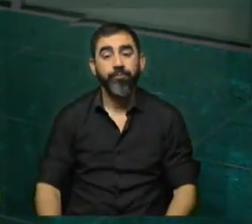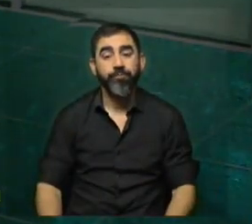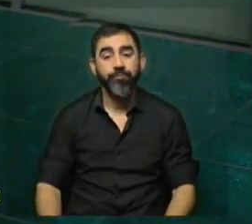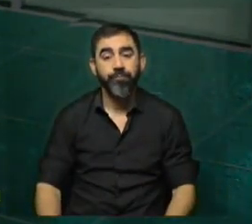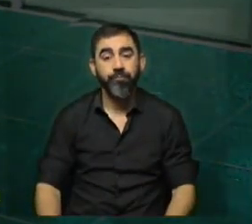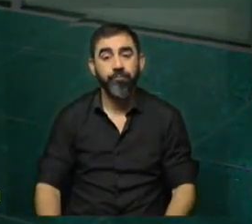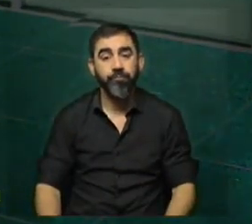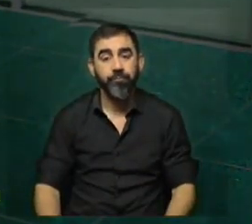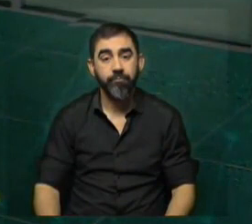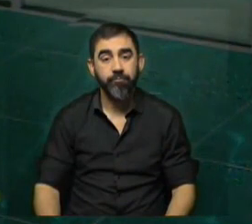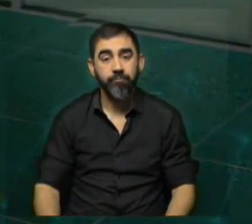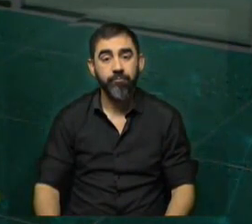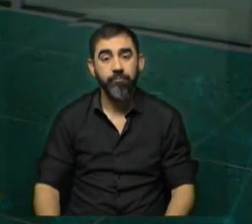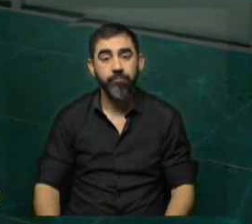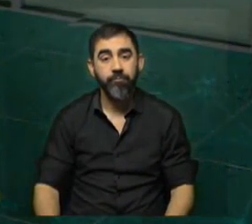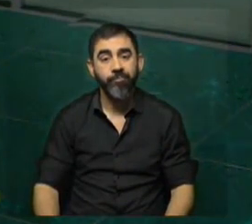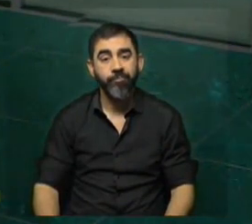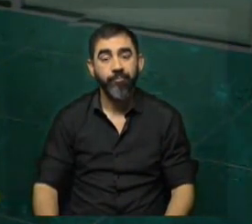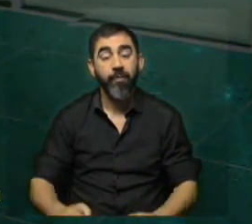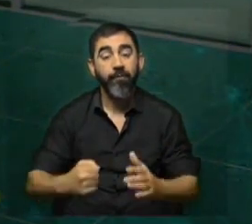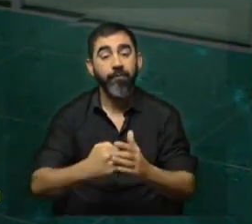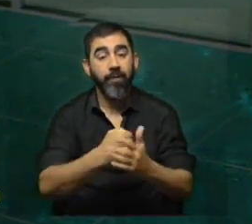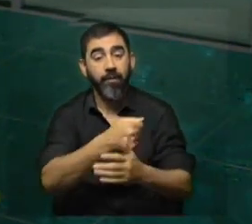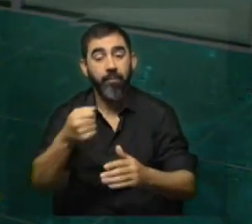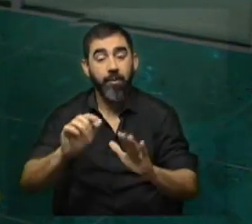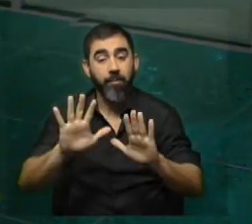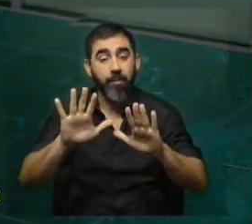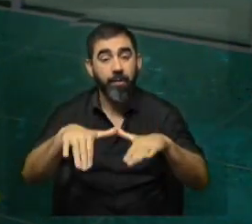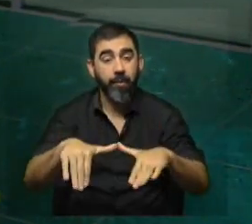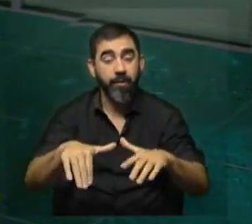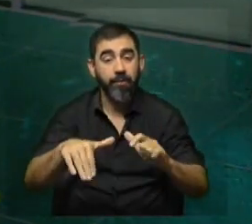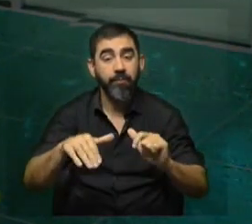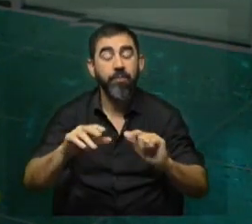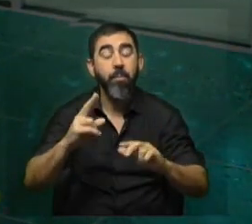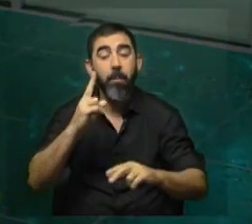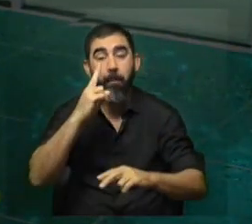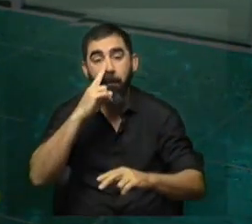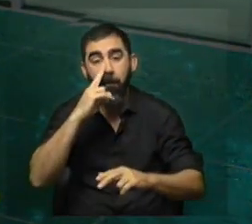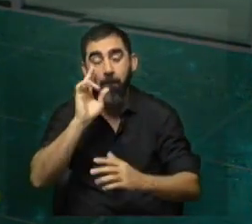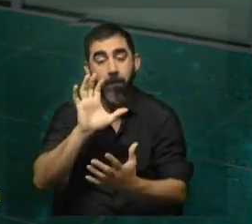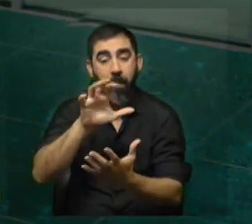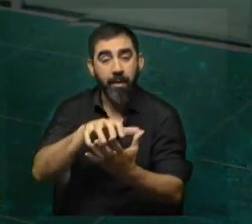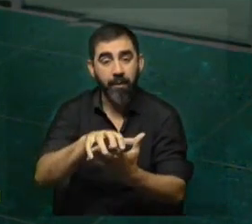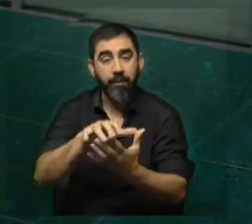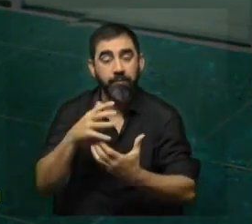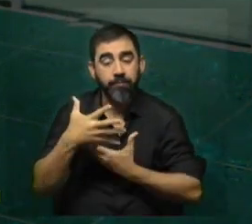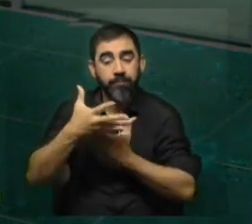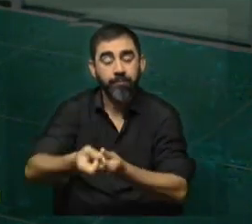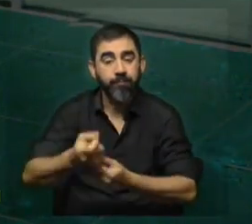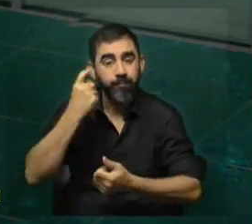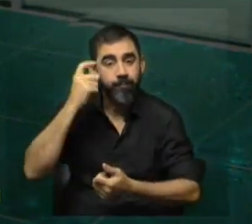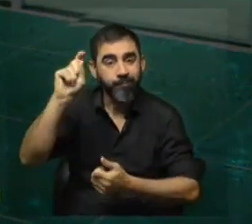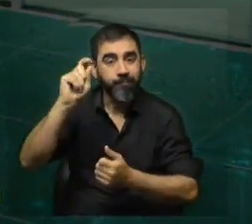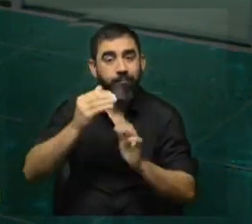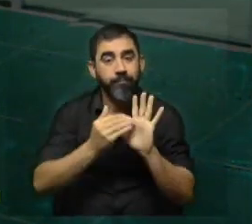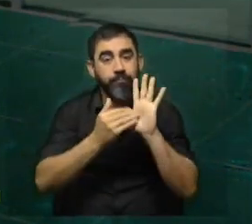y ustedes, bueno, como ya decía José, más se viene el fin de semana del Patrimonio y el Centro de Panaderos se suma a esta iniciativa y va a